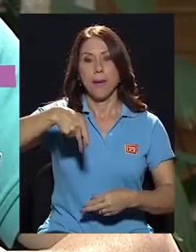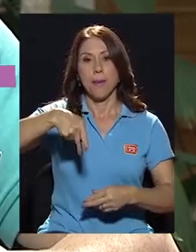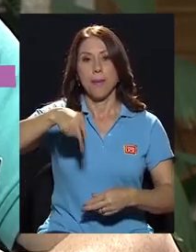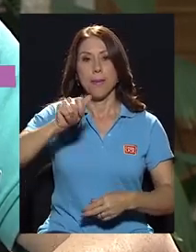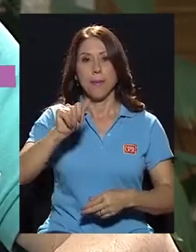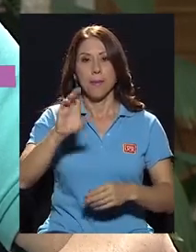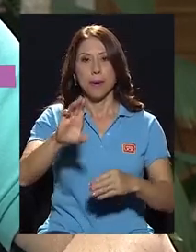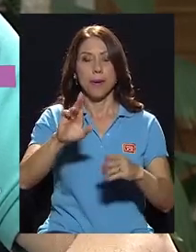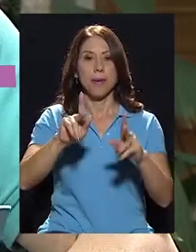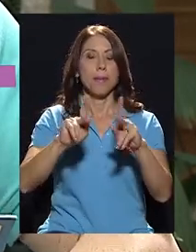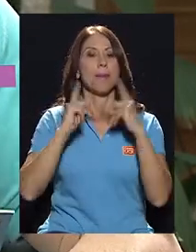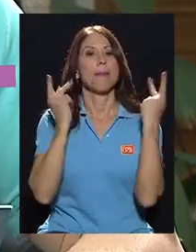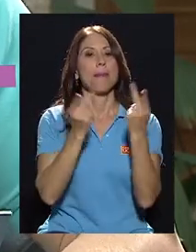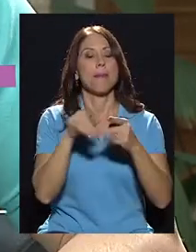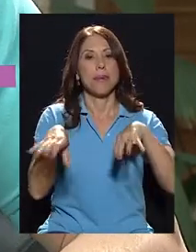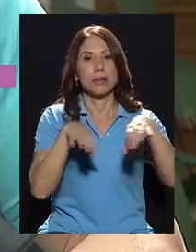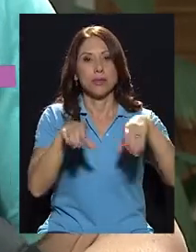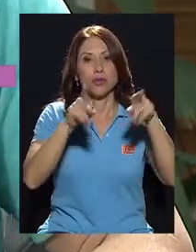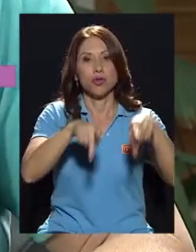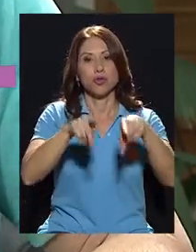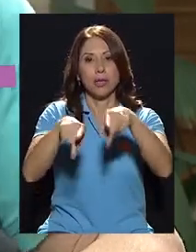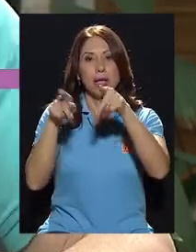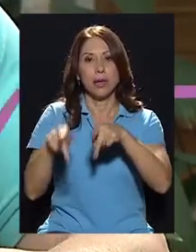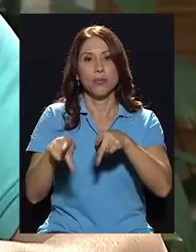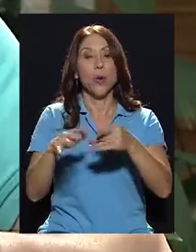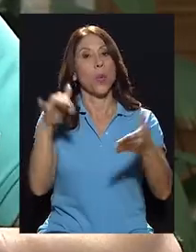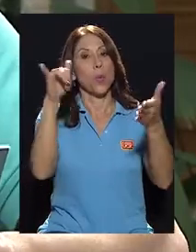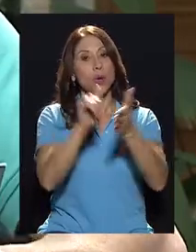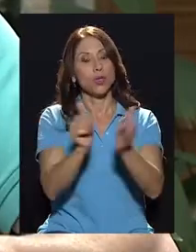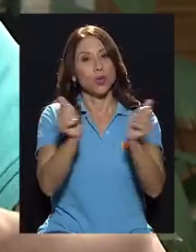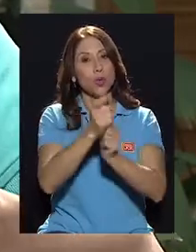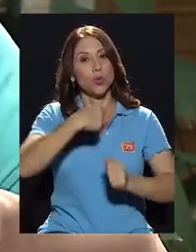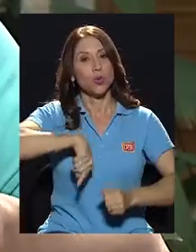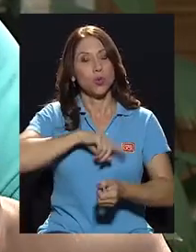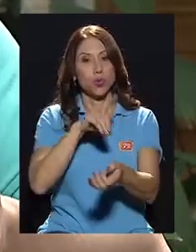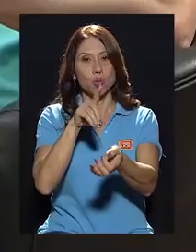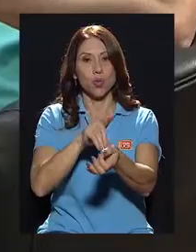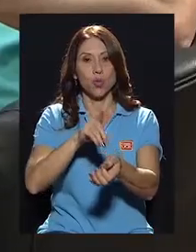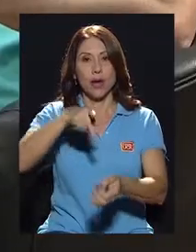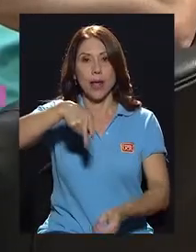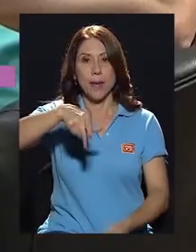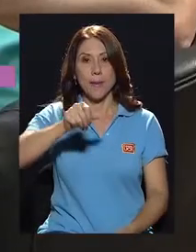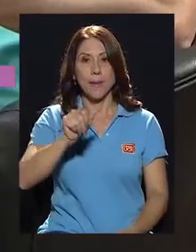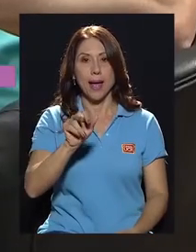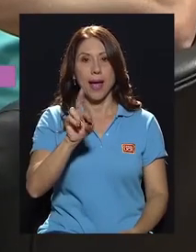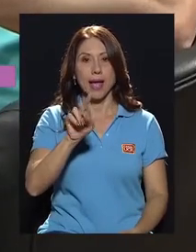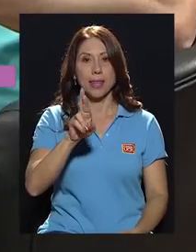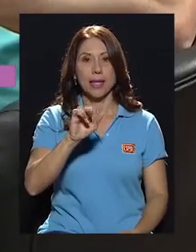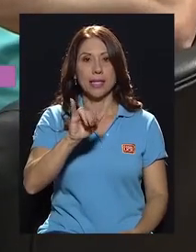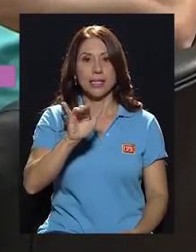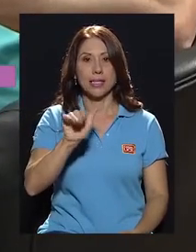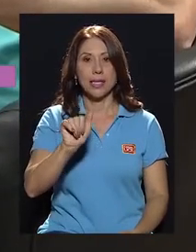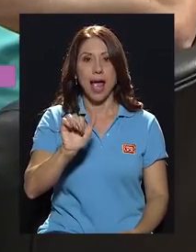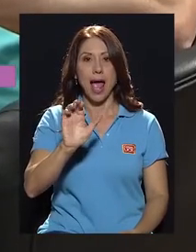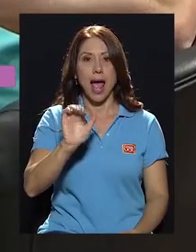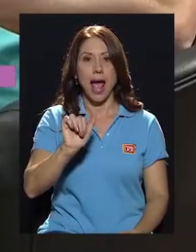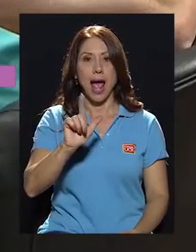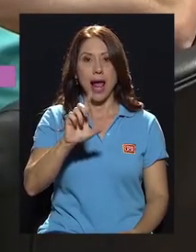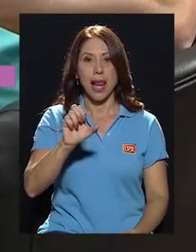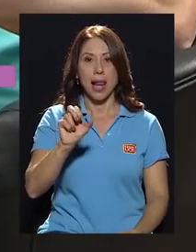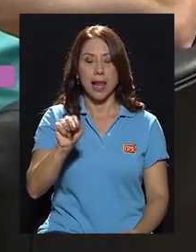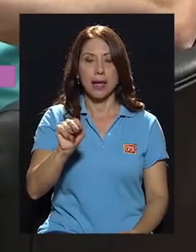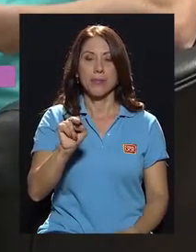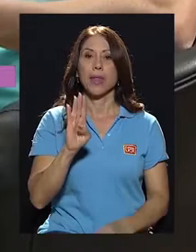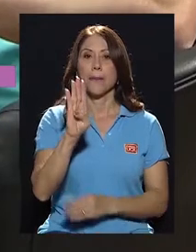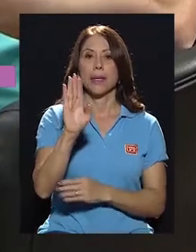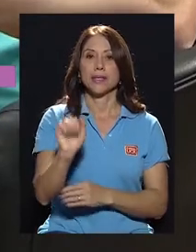Acción Ciudadana. Y es por esto que está con nosotros la doctora Patricia Allen. Ella es bachillera en